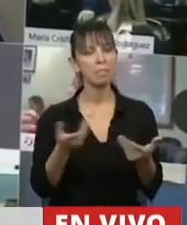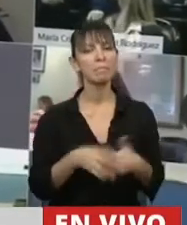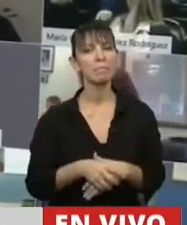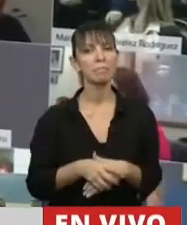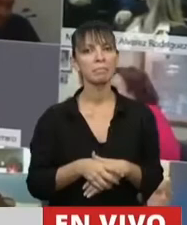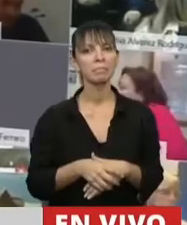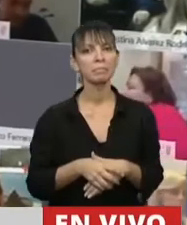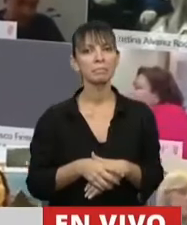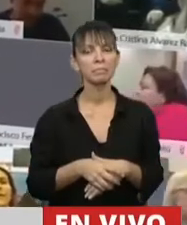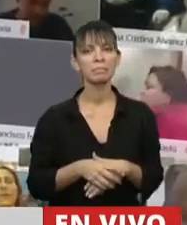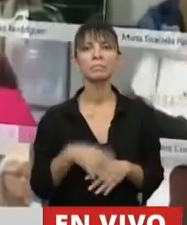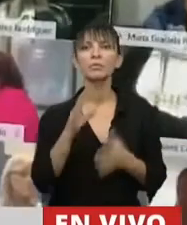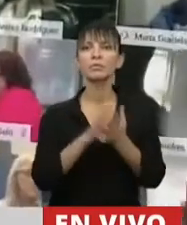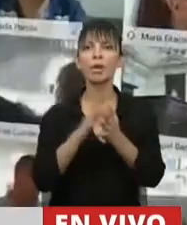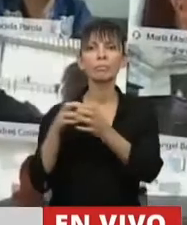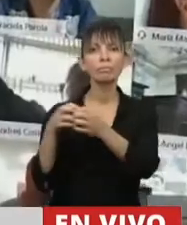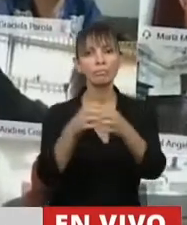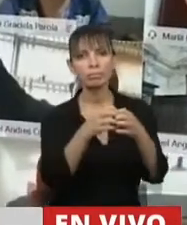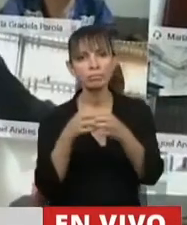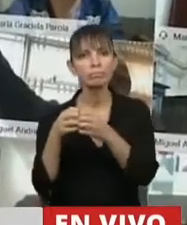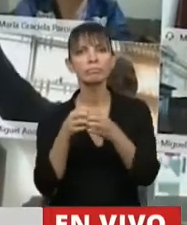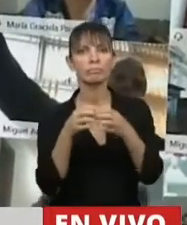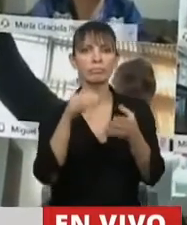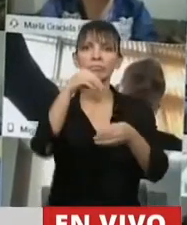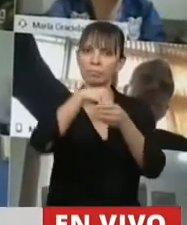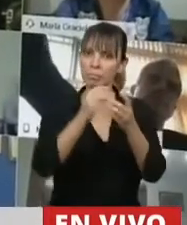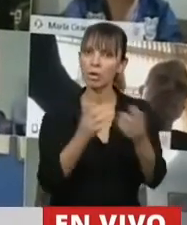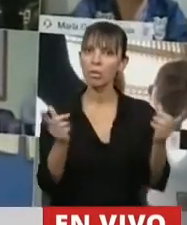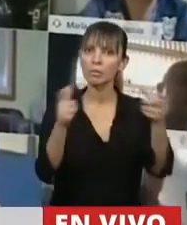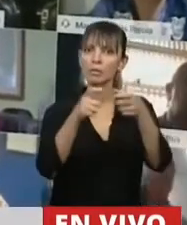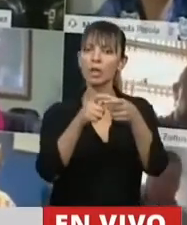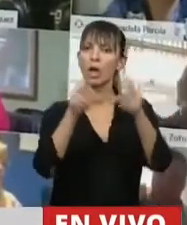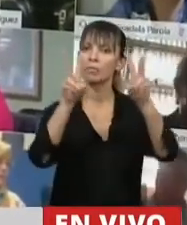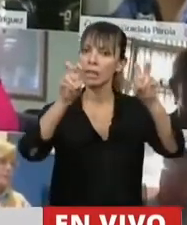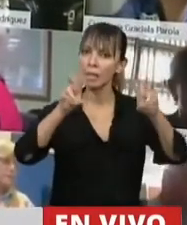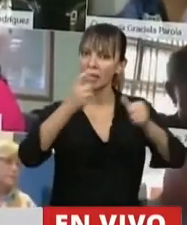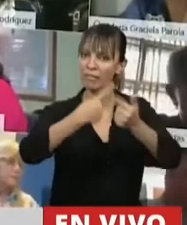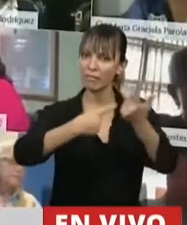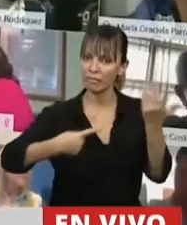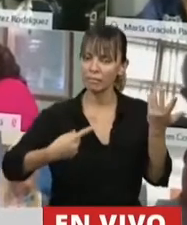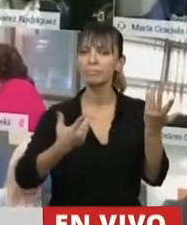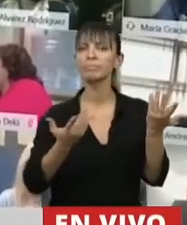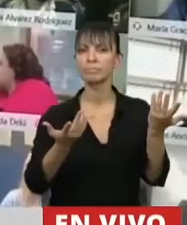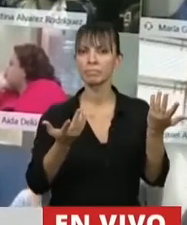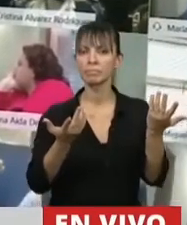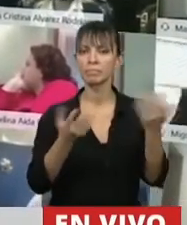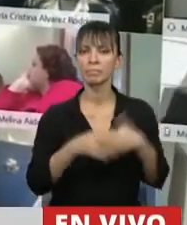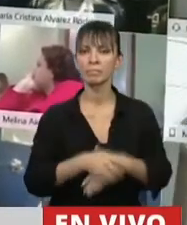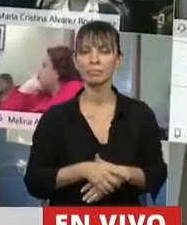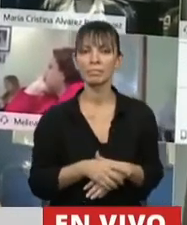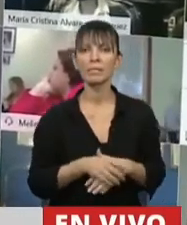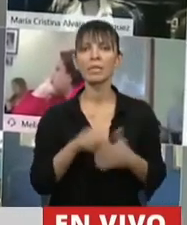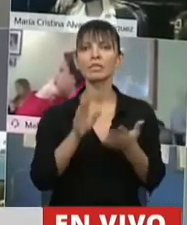compromiso de poner en debate en el seno de la Comisión muchos de los temas de fondo que hablan con la